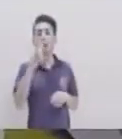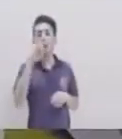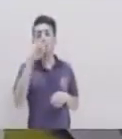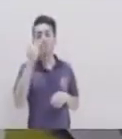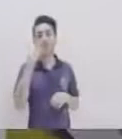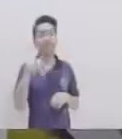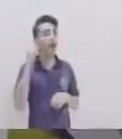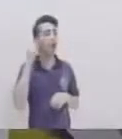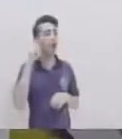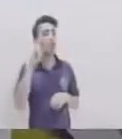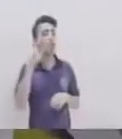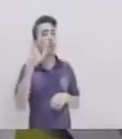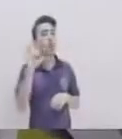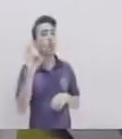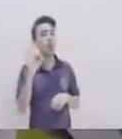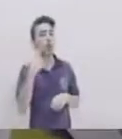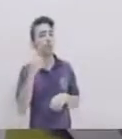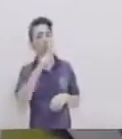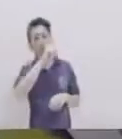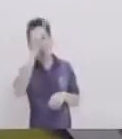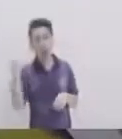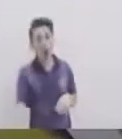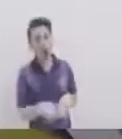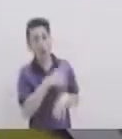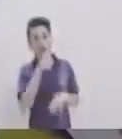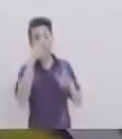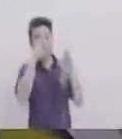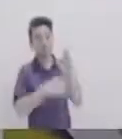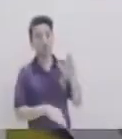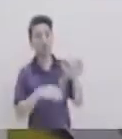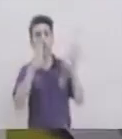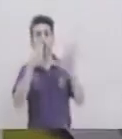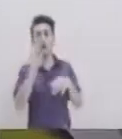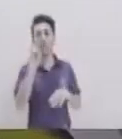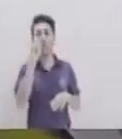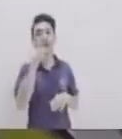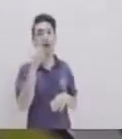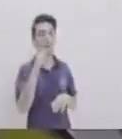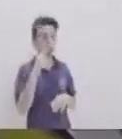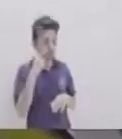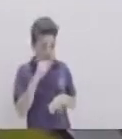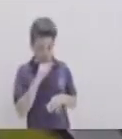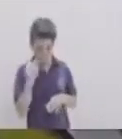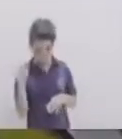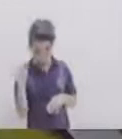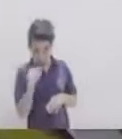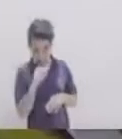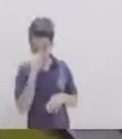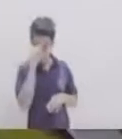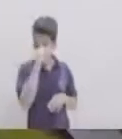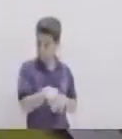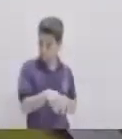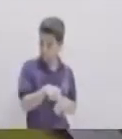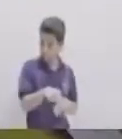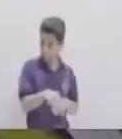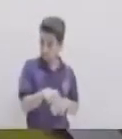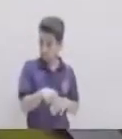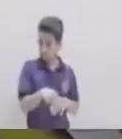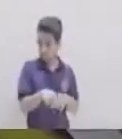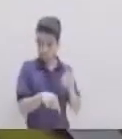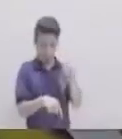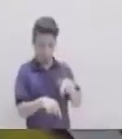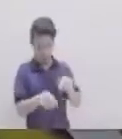Acutángulos Pues ahí dijimos Que todos sus ángulos Son menores a 90 grados Entonces Podría ser Este